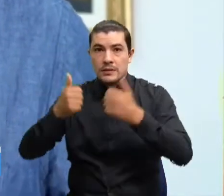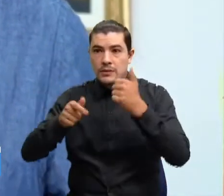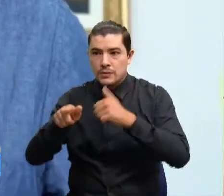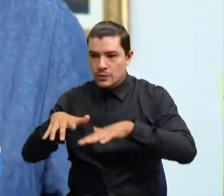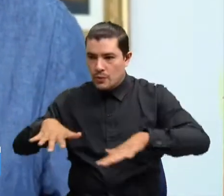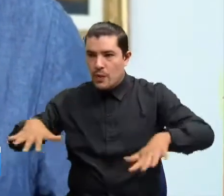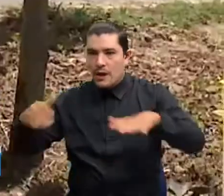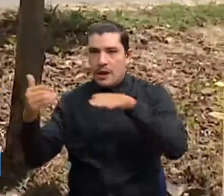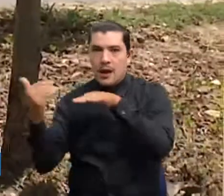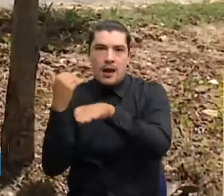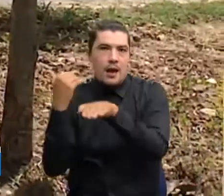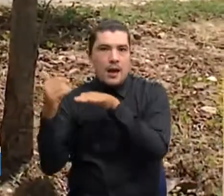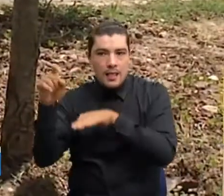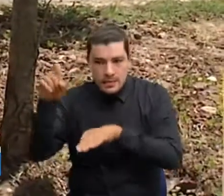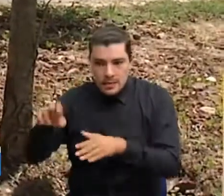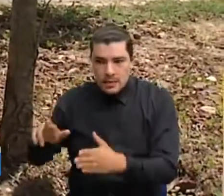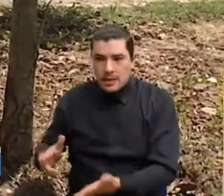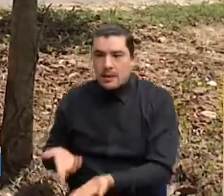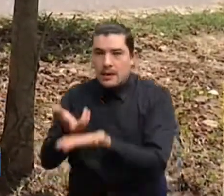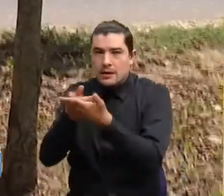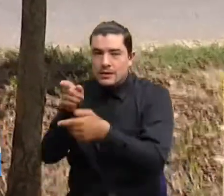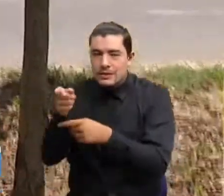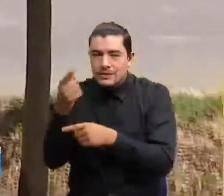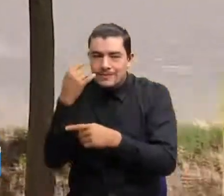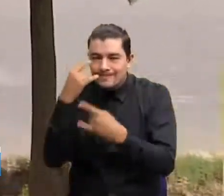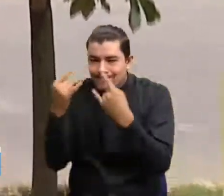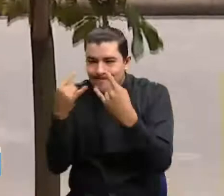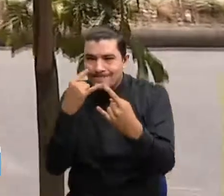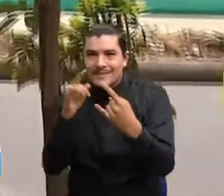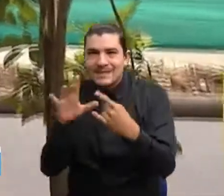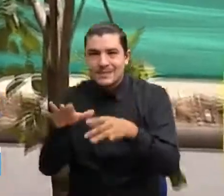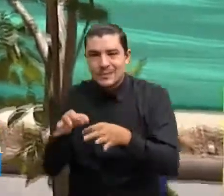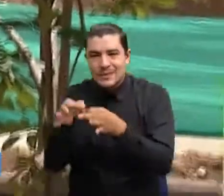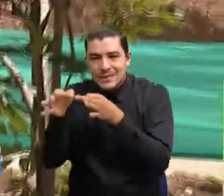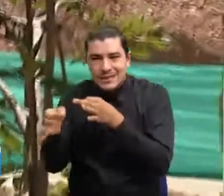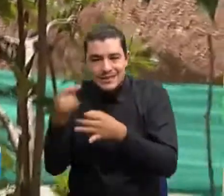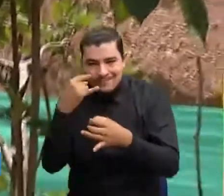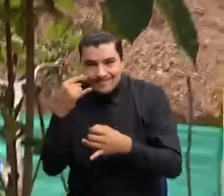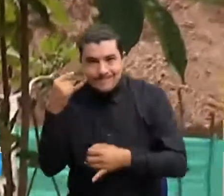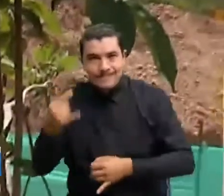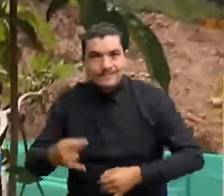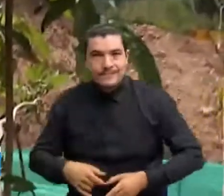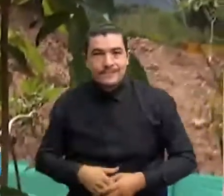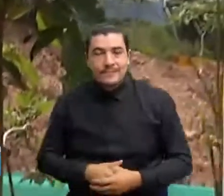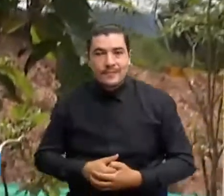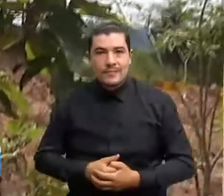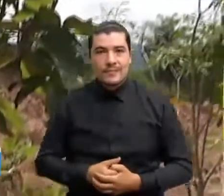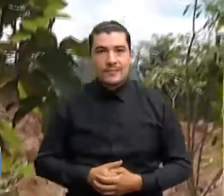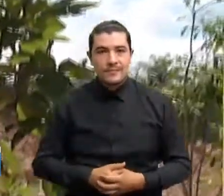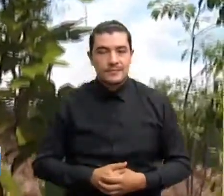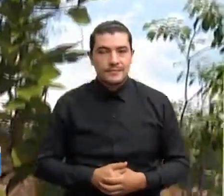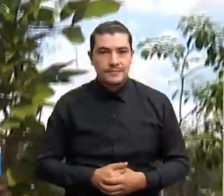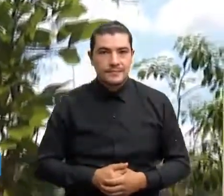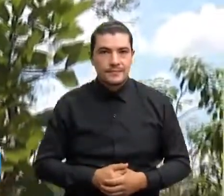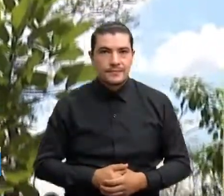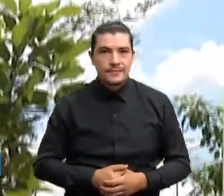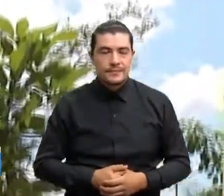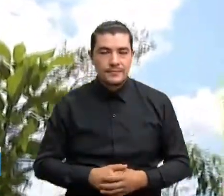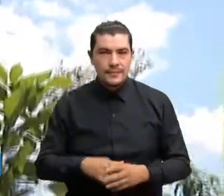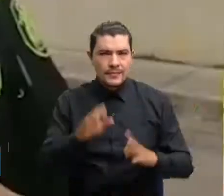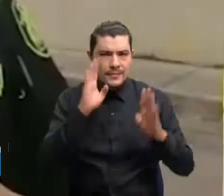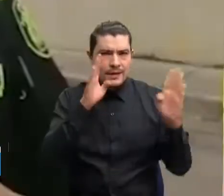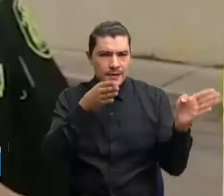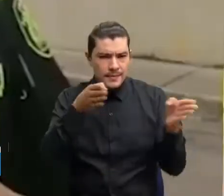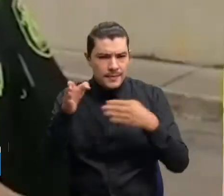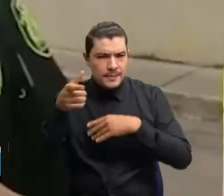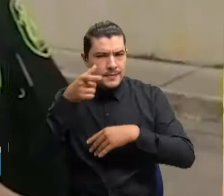público que requiere la comunidad. Ese es el interés primordial de nuestro municipio. Hemos hecho algunos planes de control durante los cuales